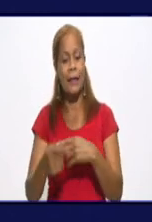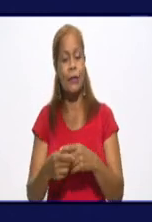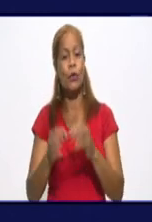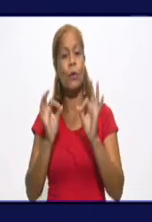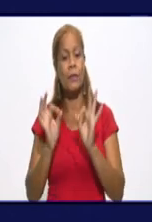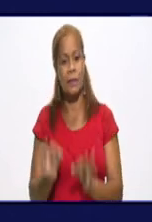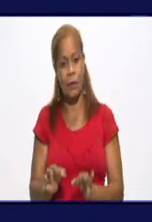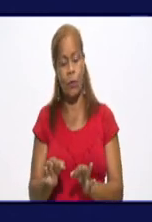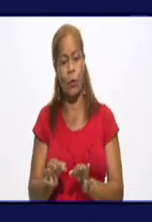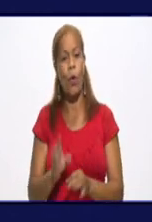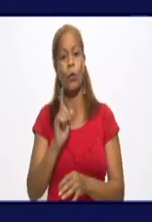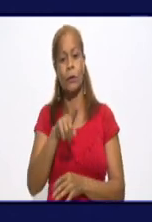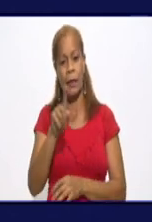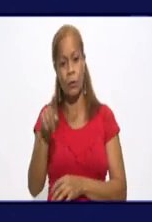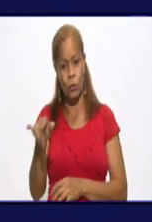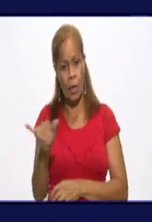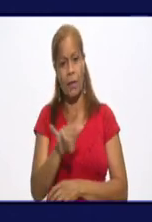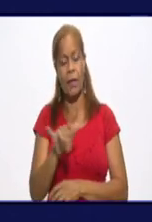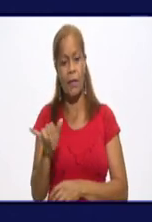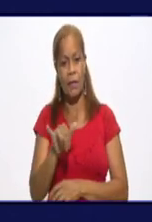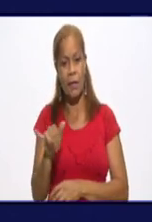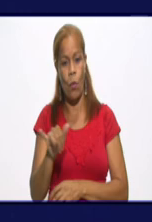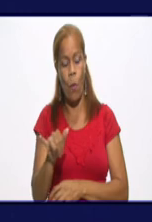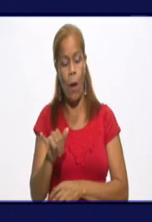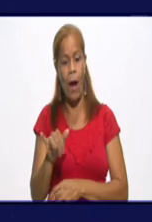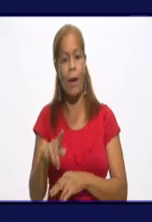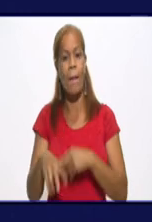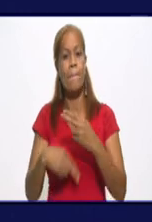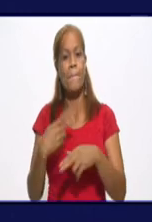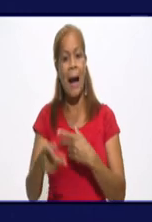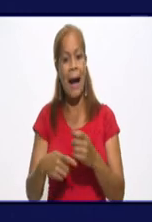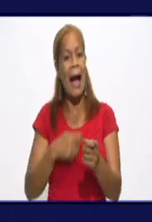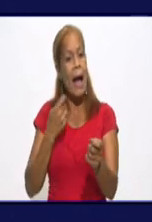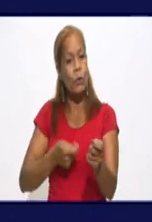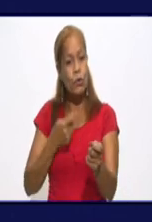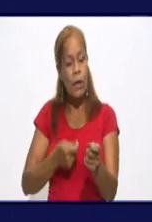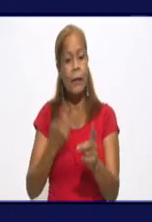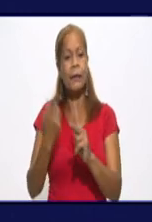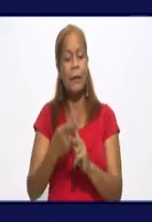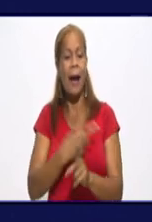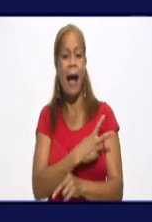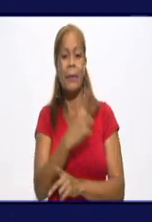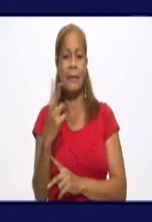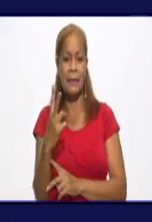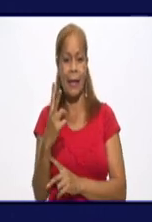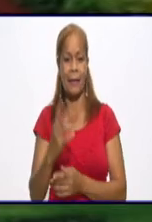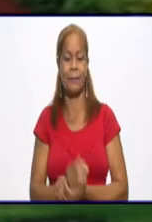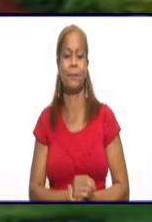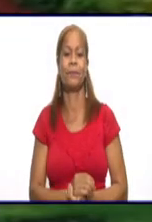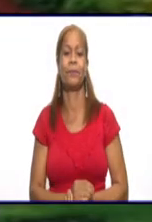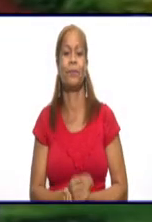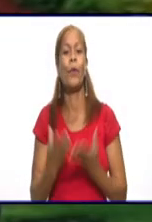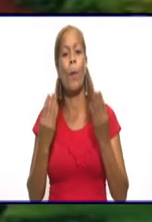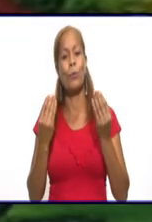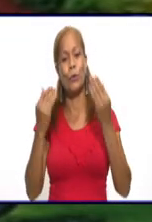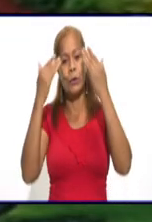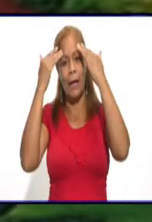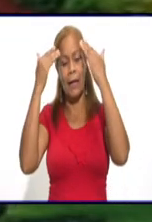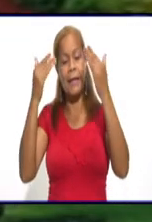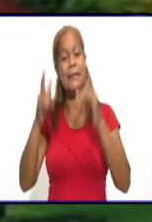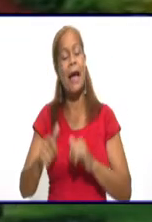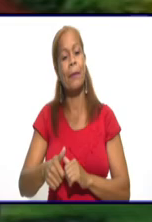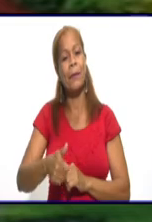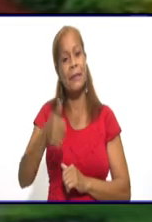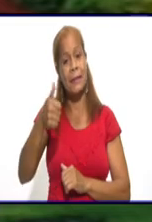en que ustedes también van a resistir, van a combatir y van a vencer. Muchísimas gracias al presidente del